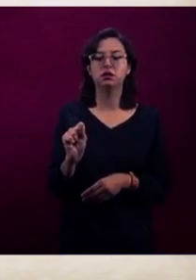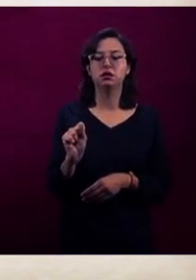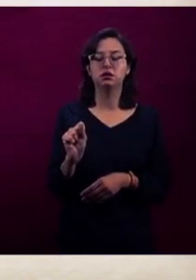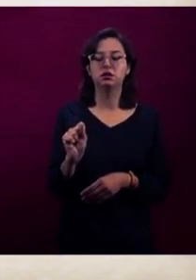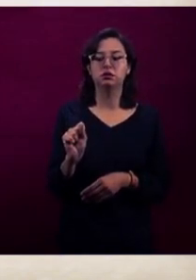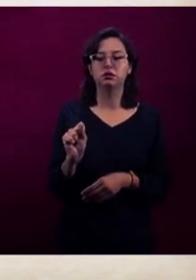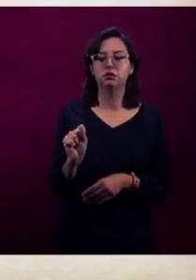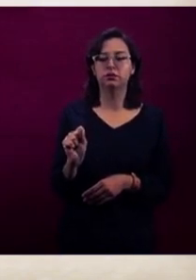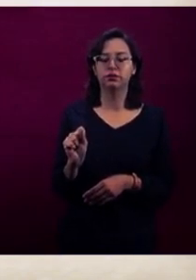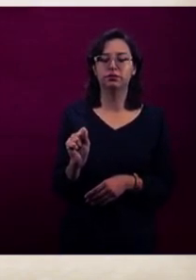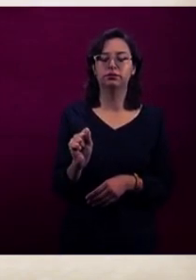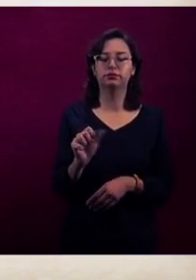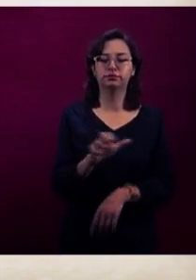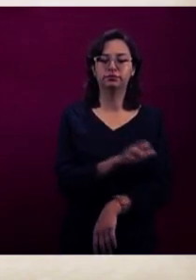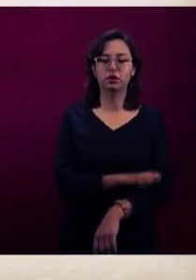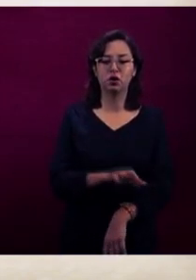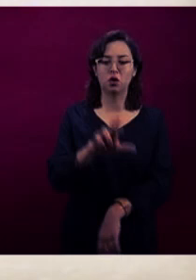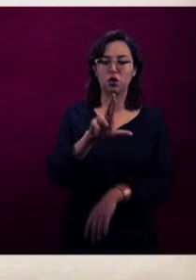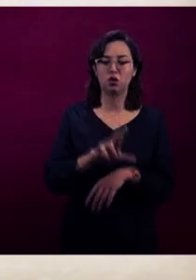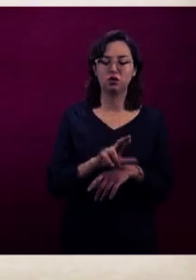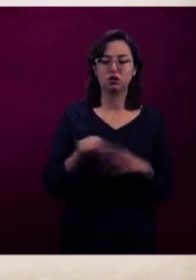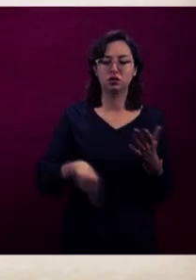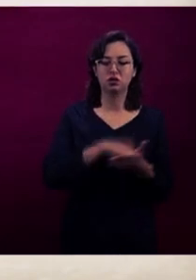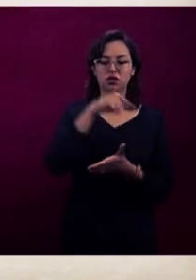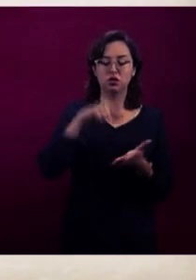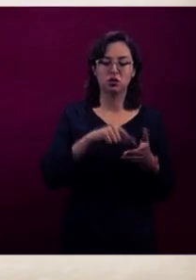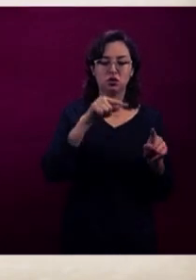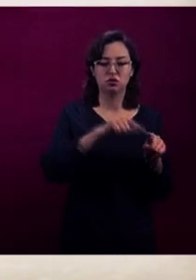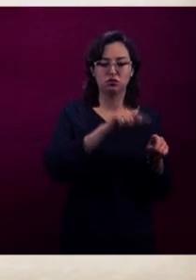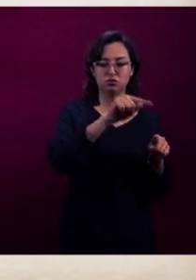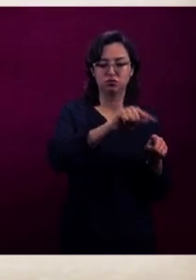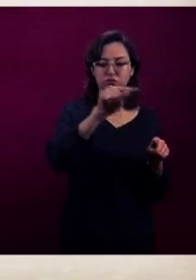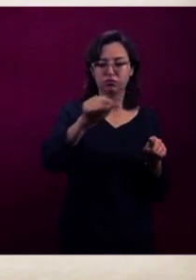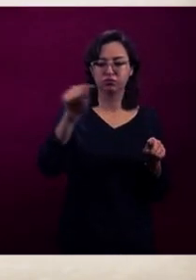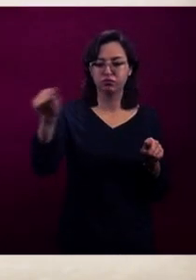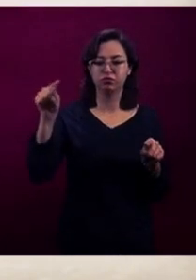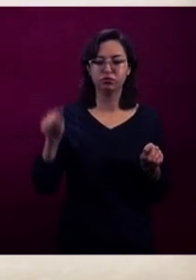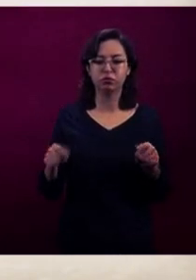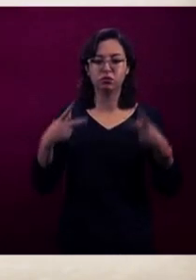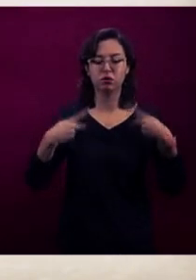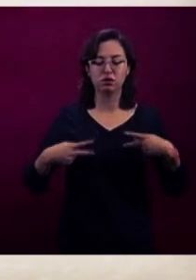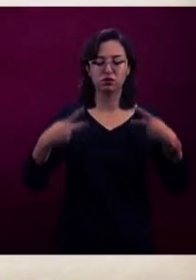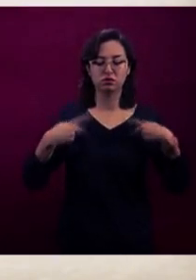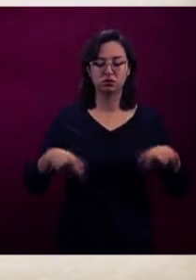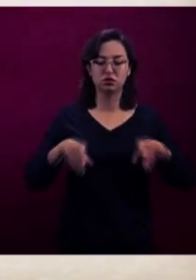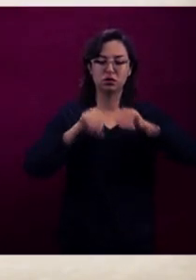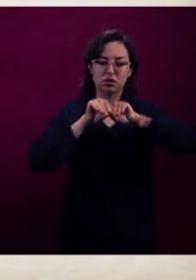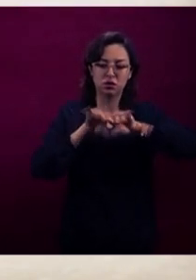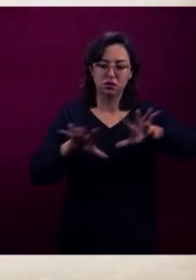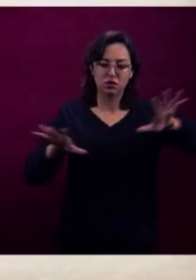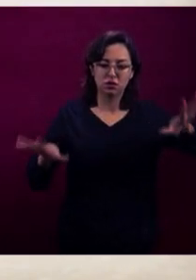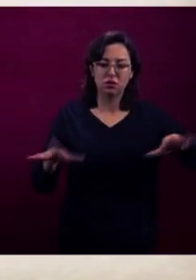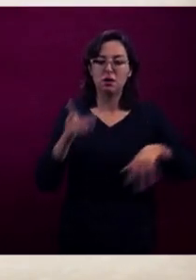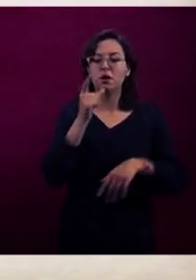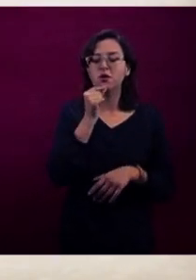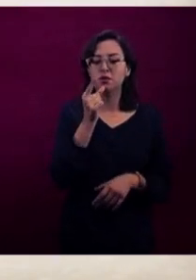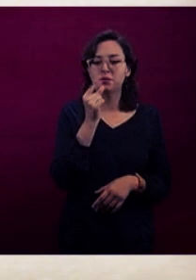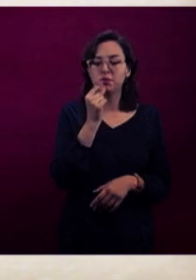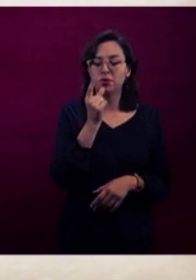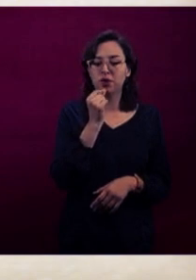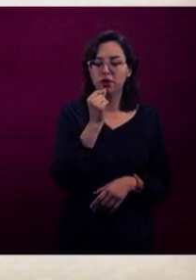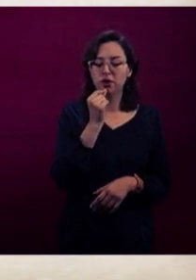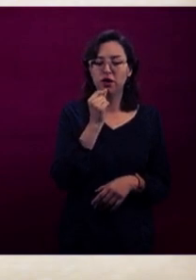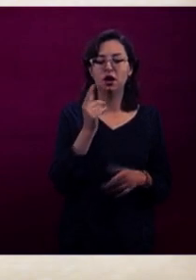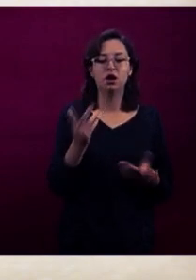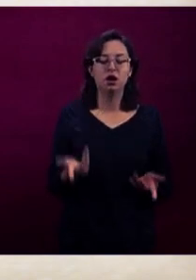Esas coordinaciones tienen los efectivos siguientes desplegados. De lo que era policía, o los